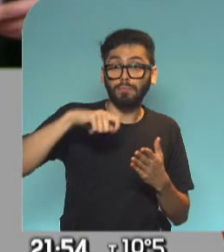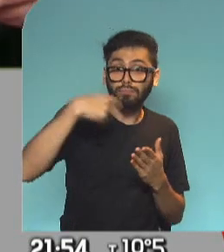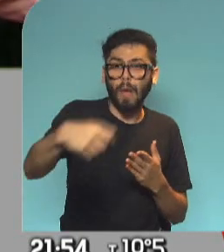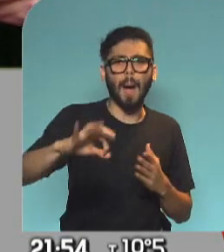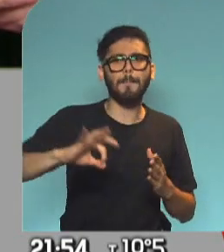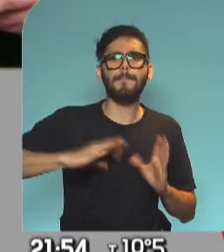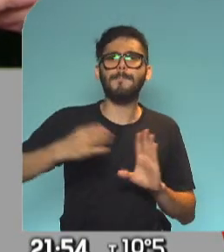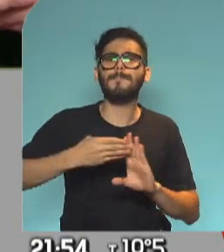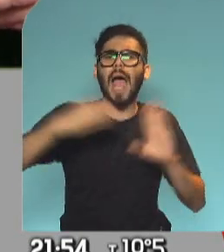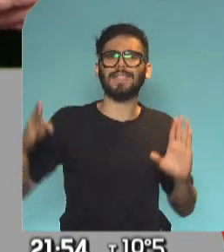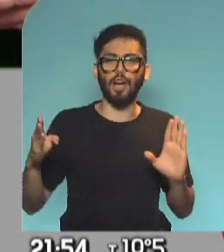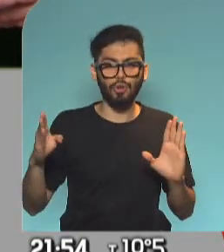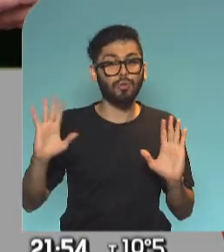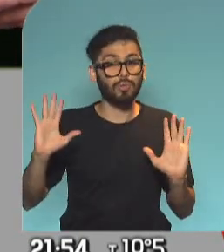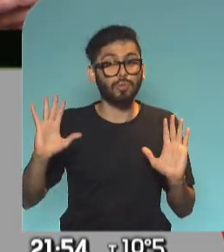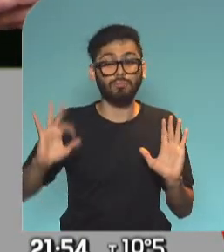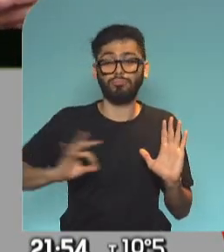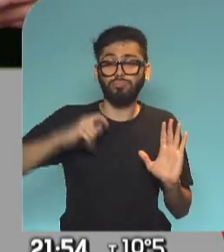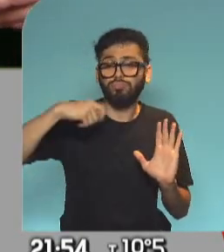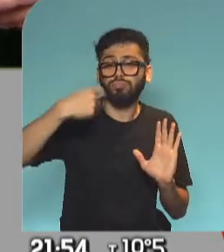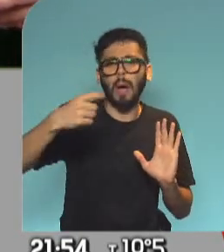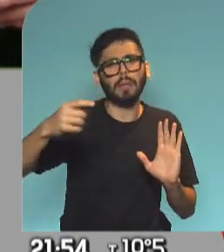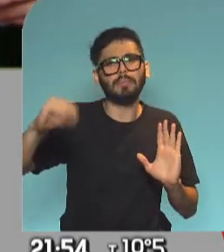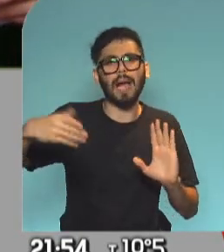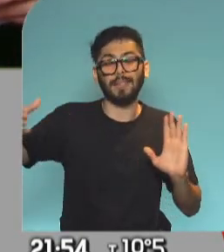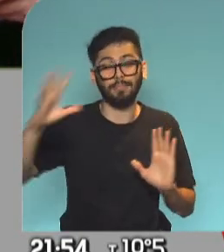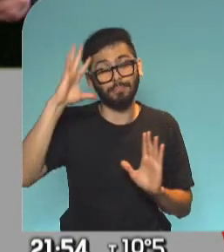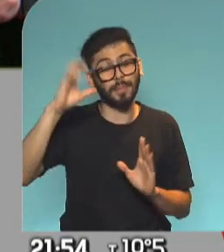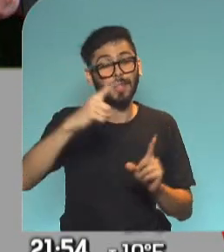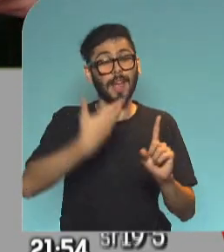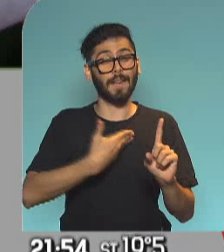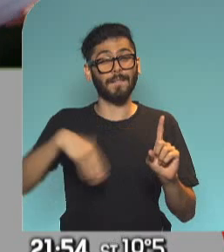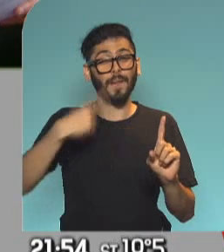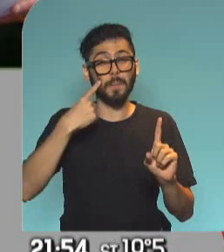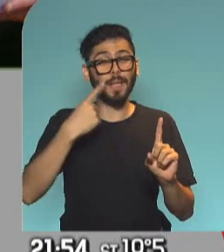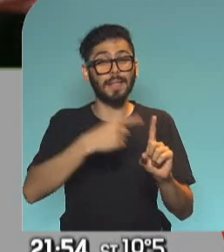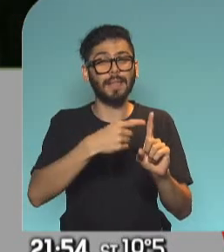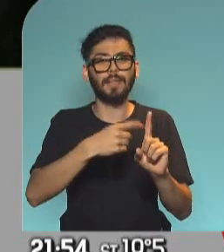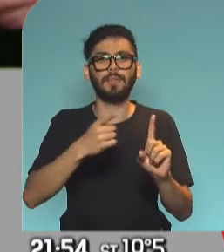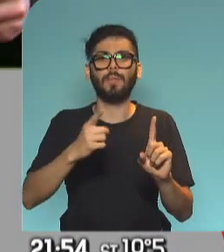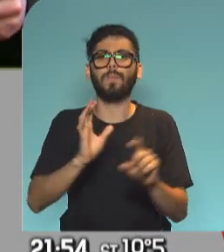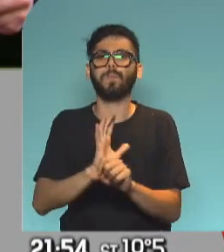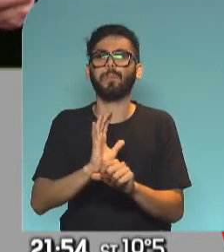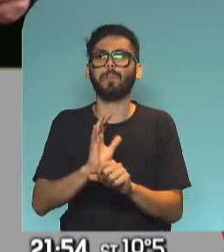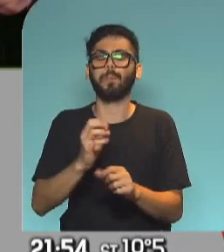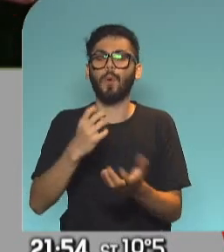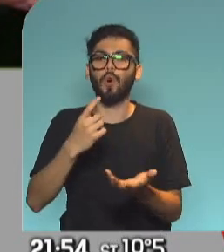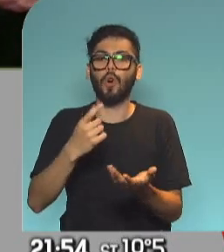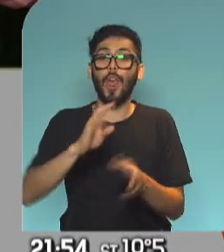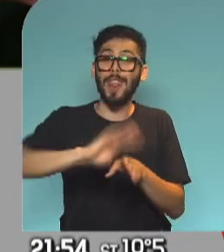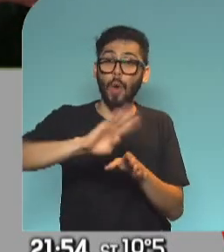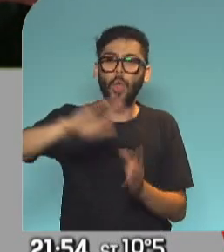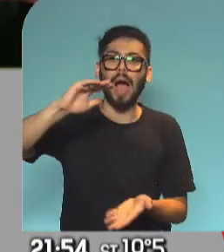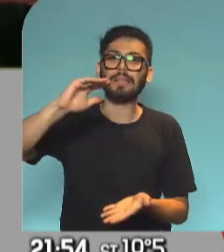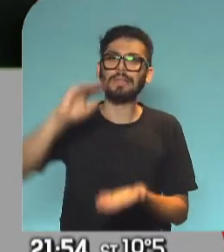frente a este monto que tiene que pagar el fondo. Acordate que el fondo no te recorta los intereses, lo único que te